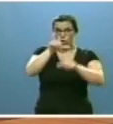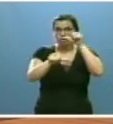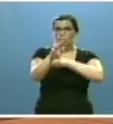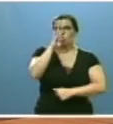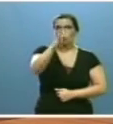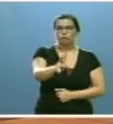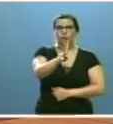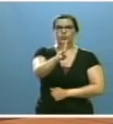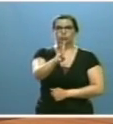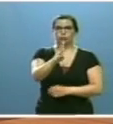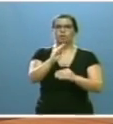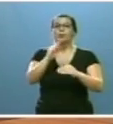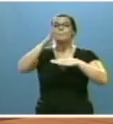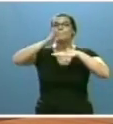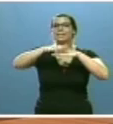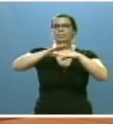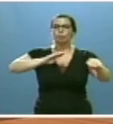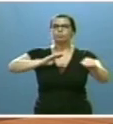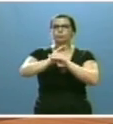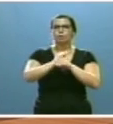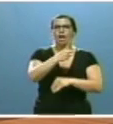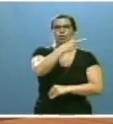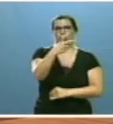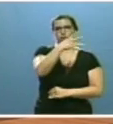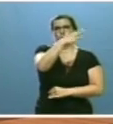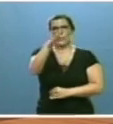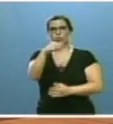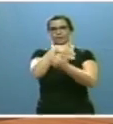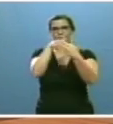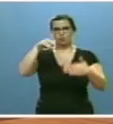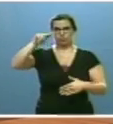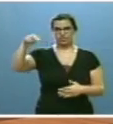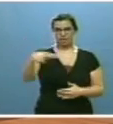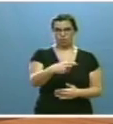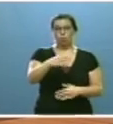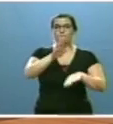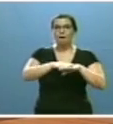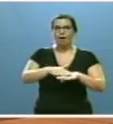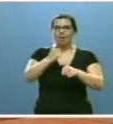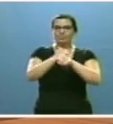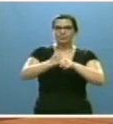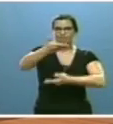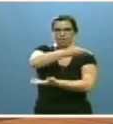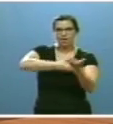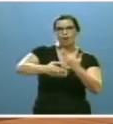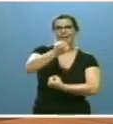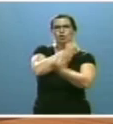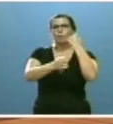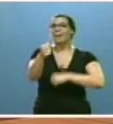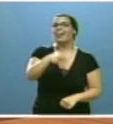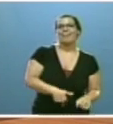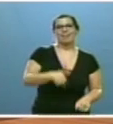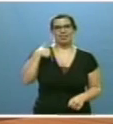una cifra no inferior a 250 millones de euros a la cooperación económica general